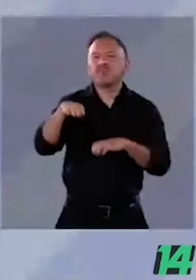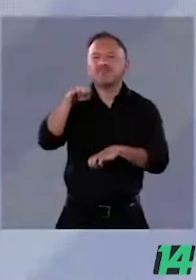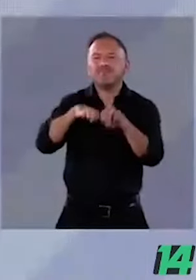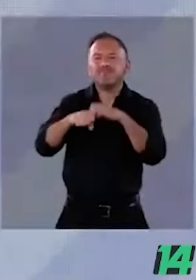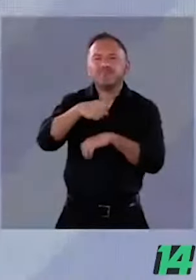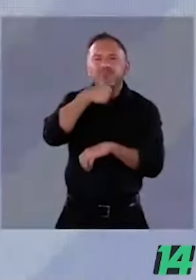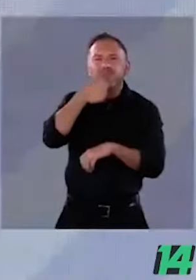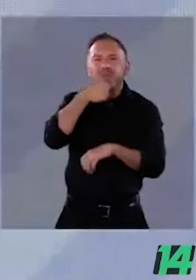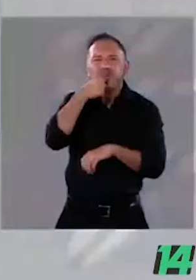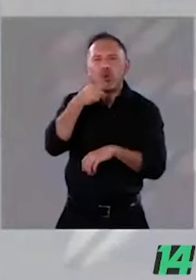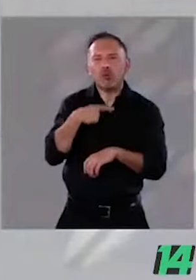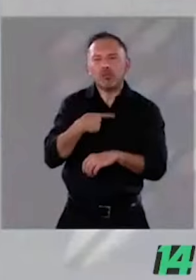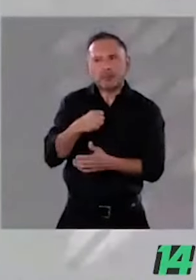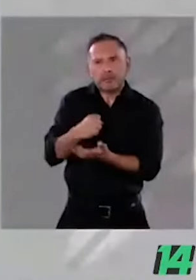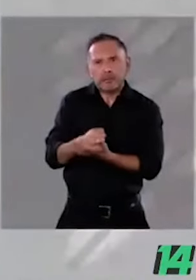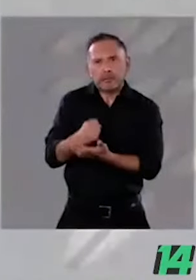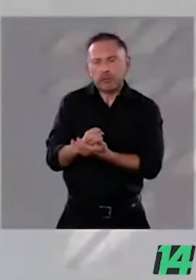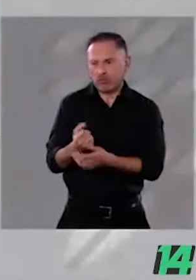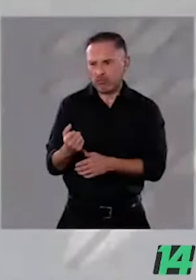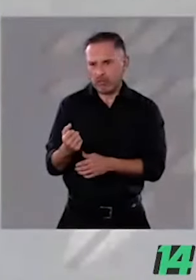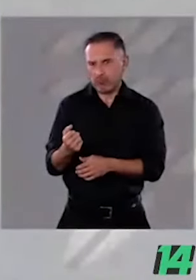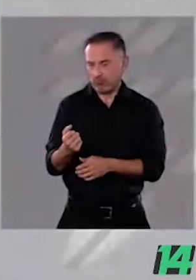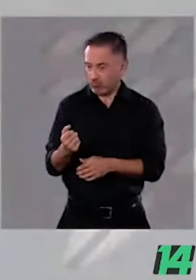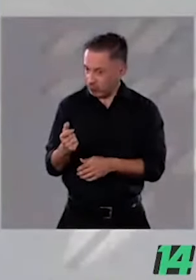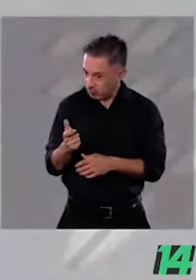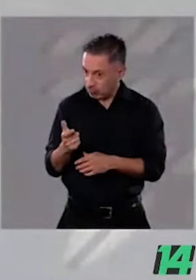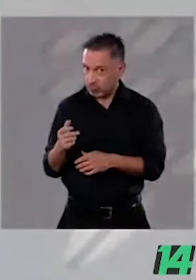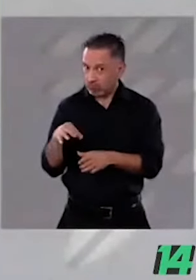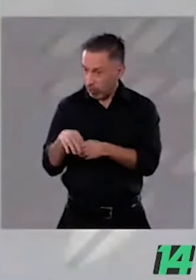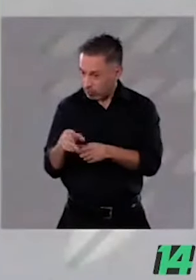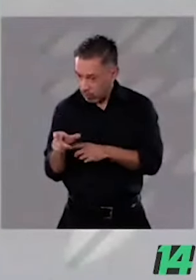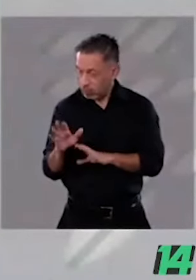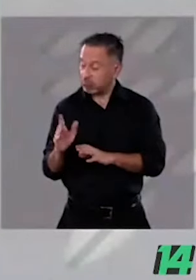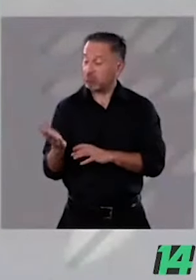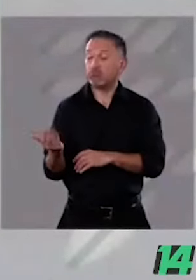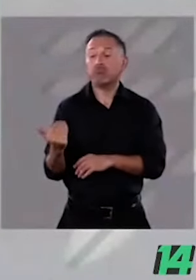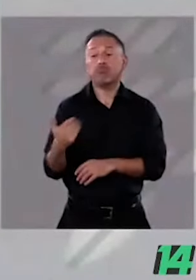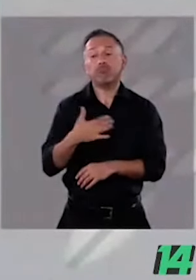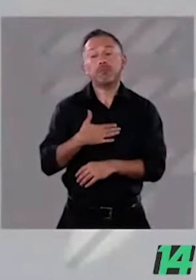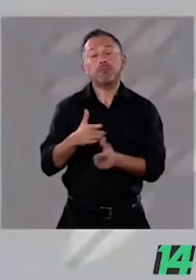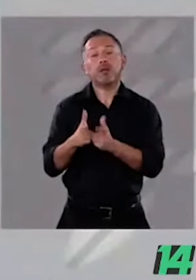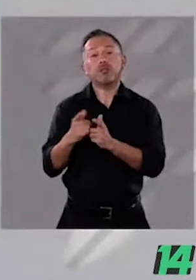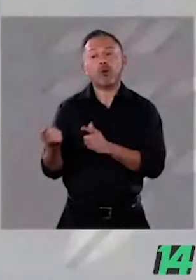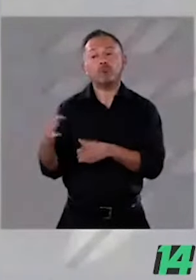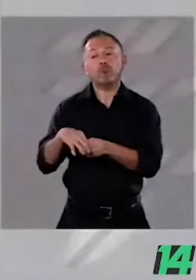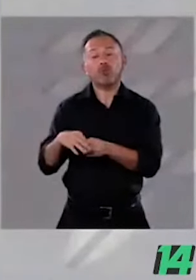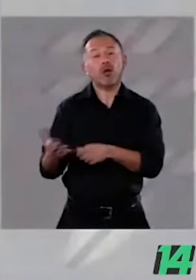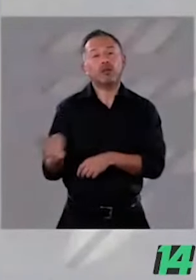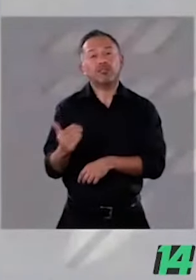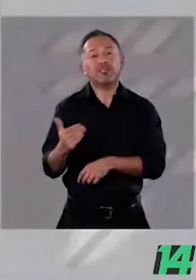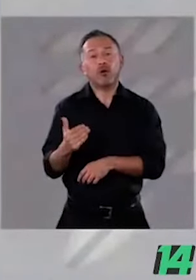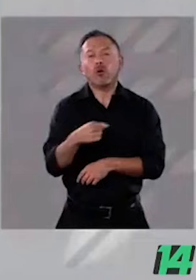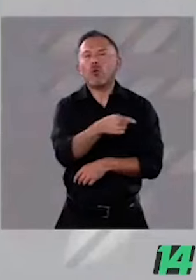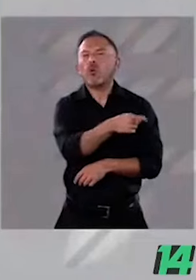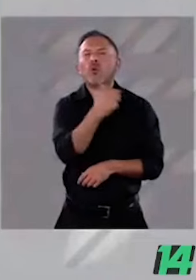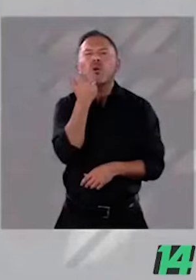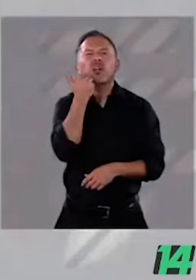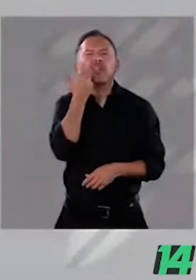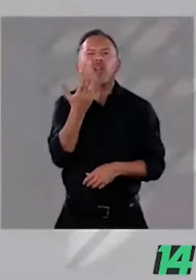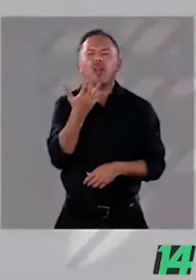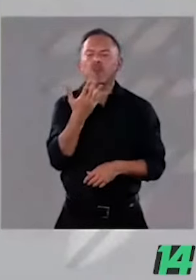para que voten por su partido. Ellos lo que quieren es instaurar un régimen autoritario.